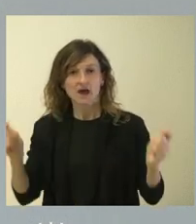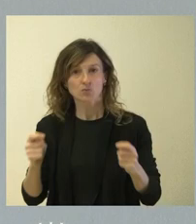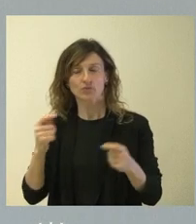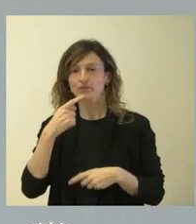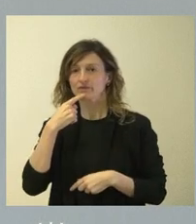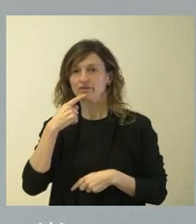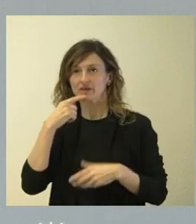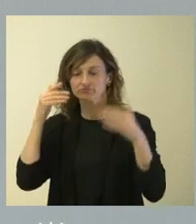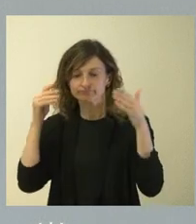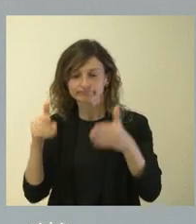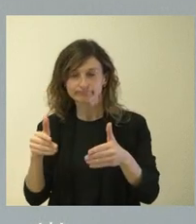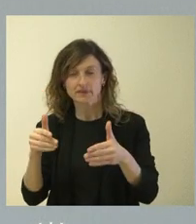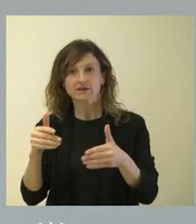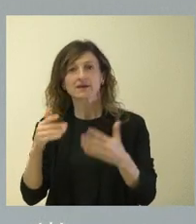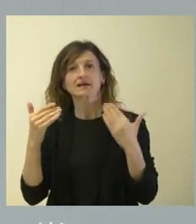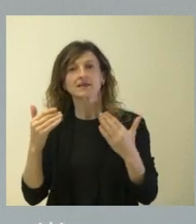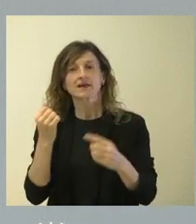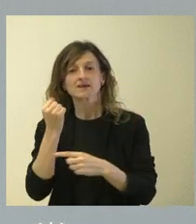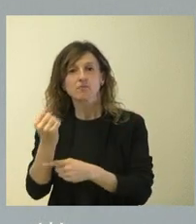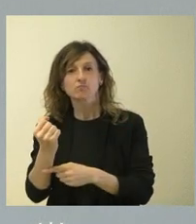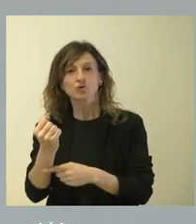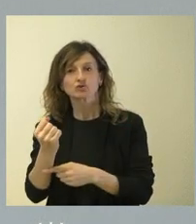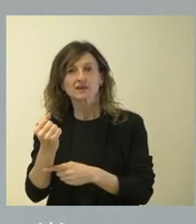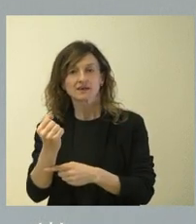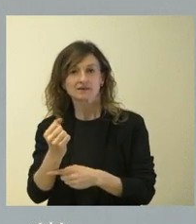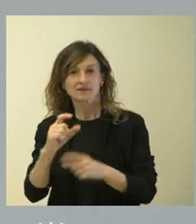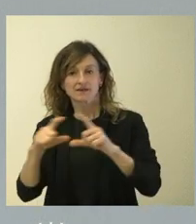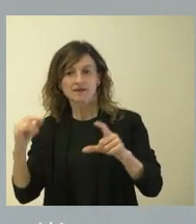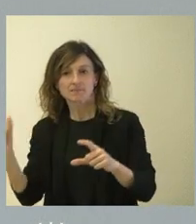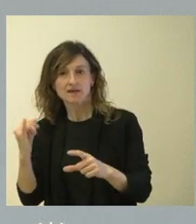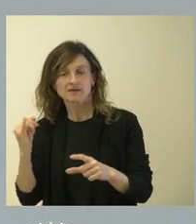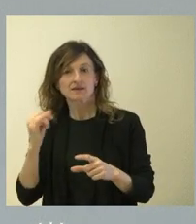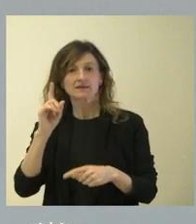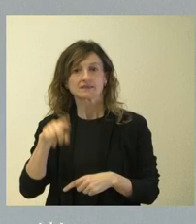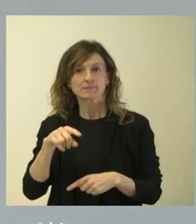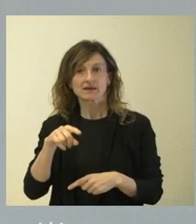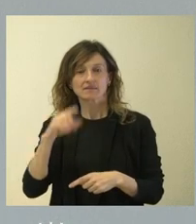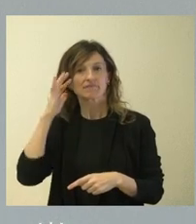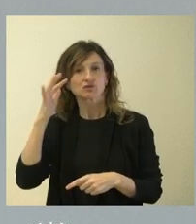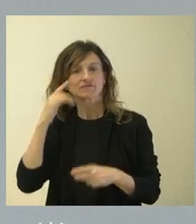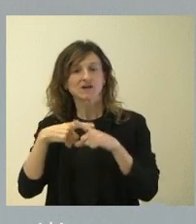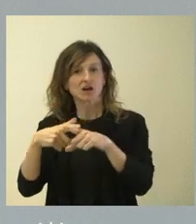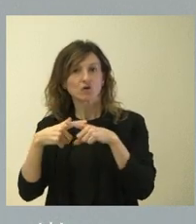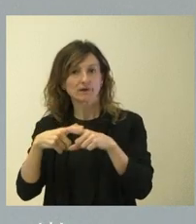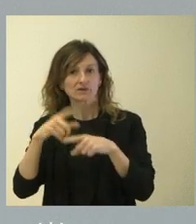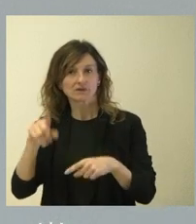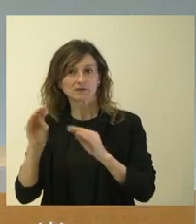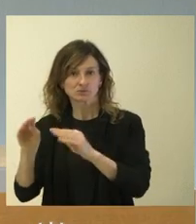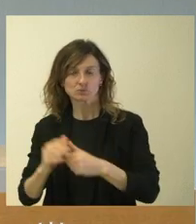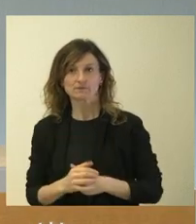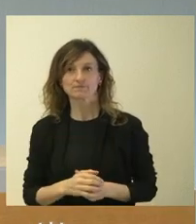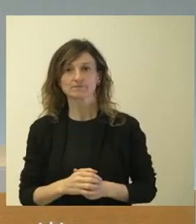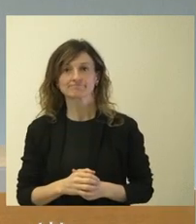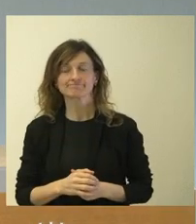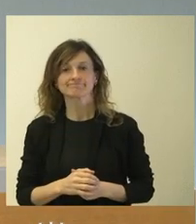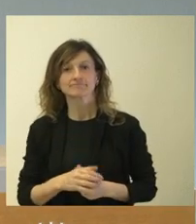dirección y agradecemos que lo apoyen las organizaciones empresariales y que la filosofía de esa medida sea plenamente compartida por ellos. Sí, sobre